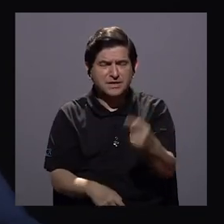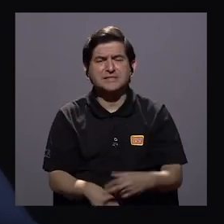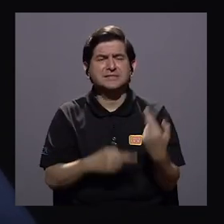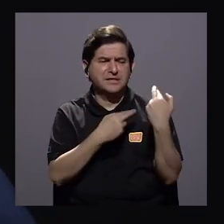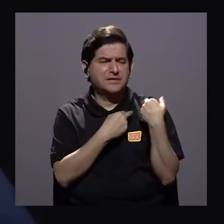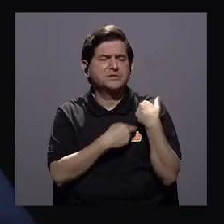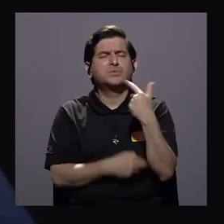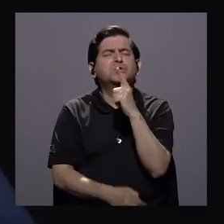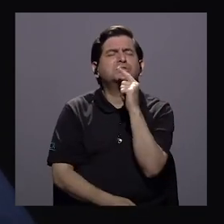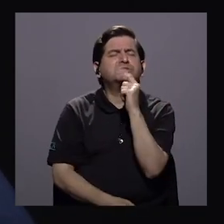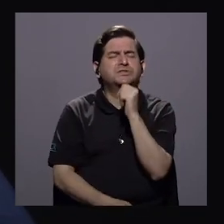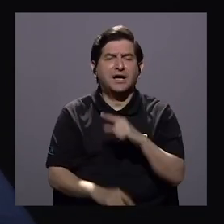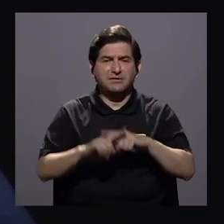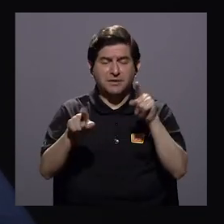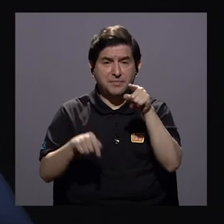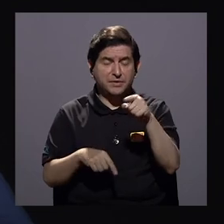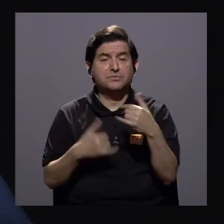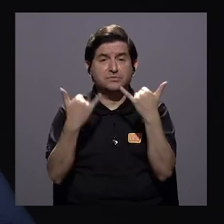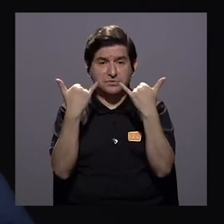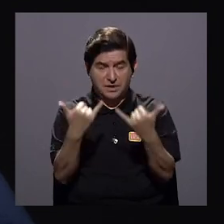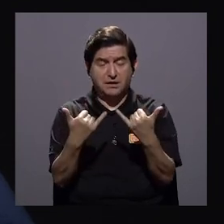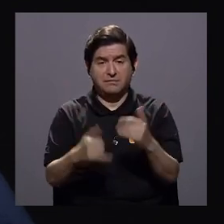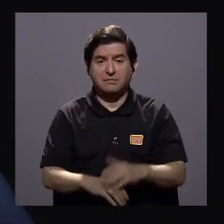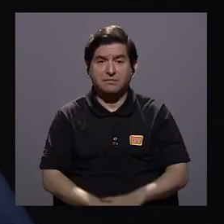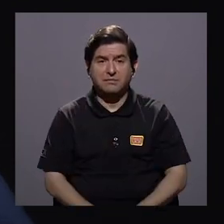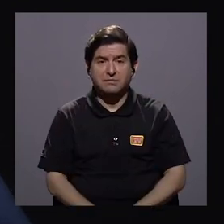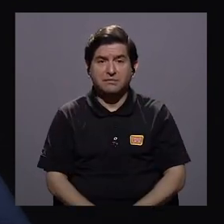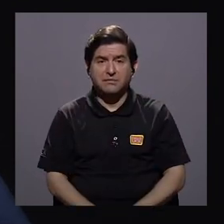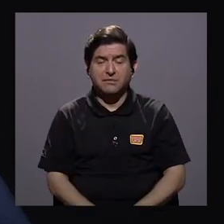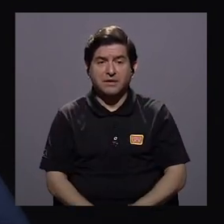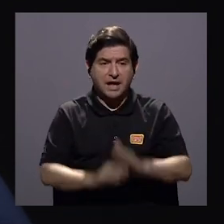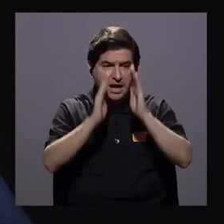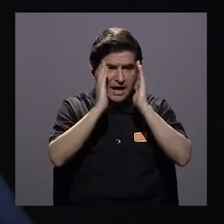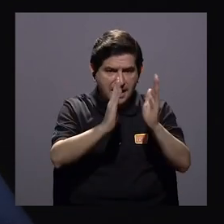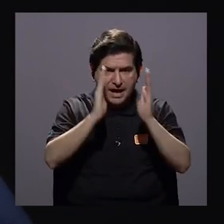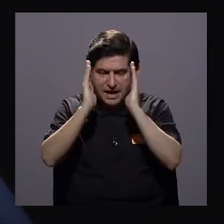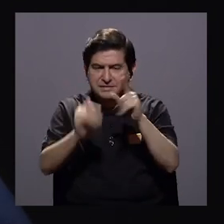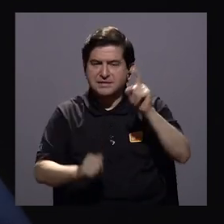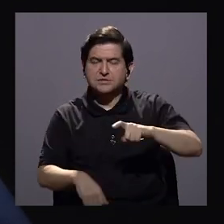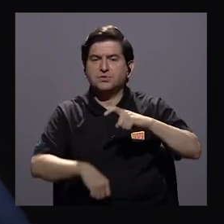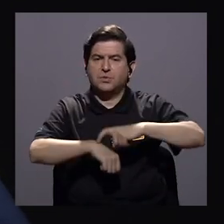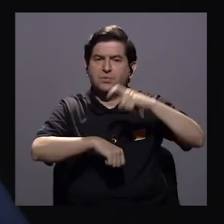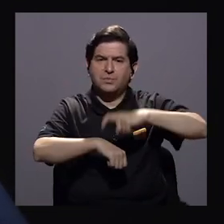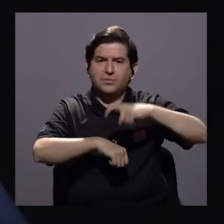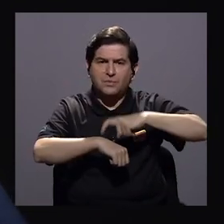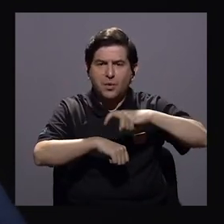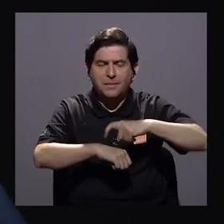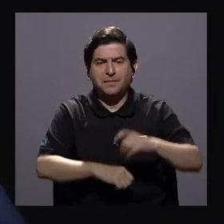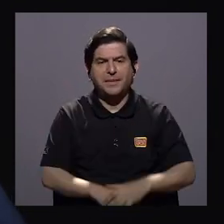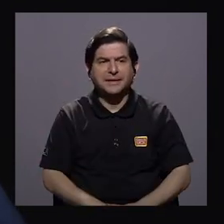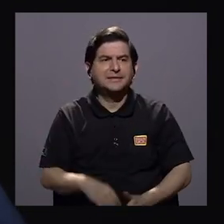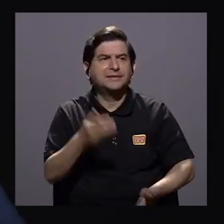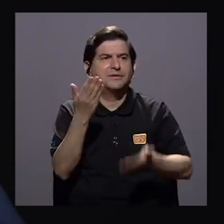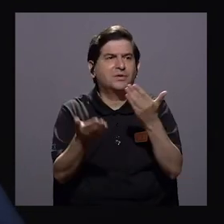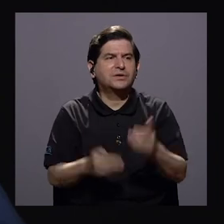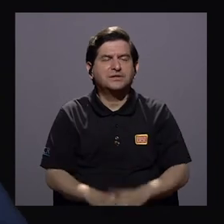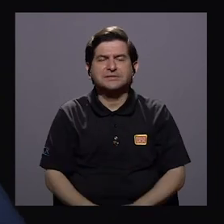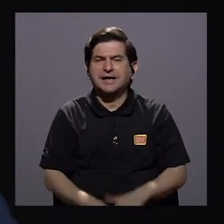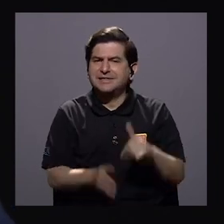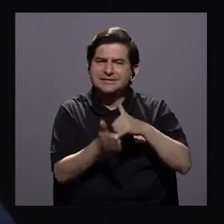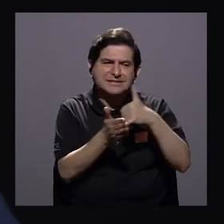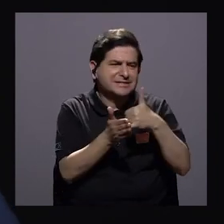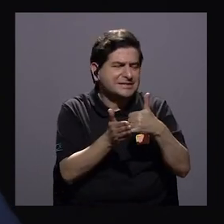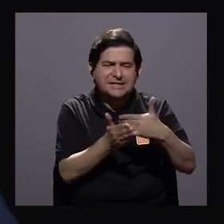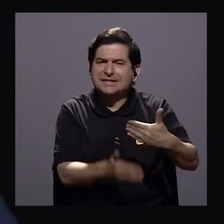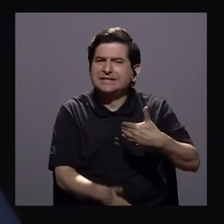decir quiénes son los responsables pero usted si nos acaba de haber dicho que hay atenciones que se debieron dar en un momento ante